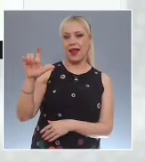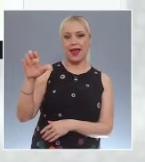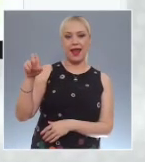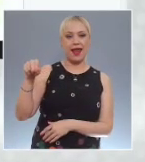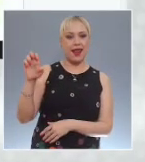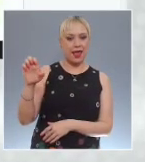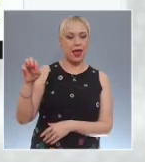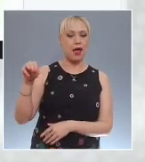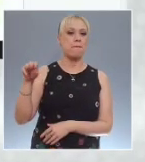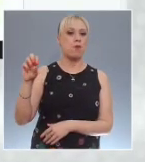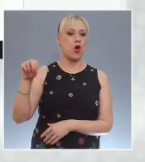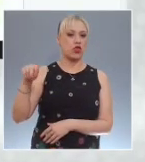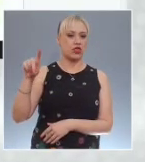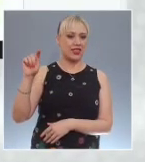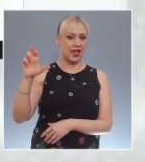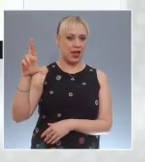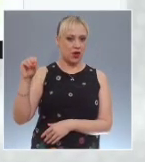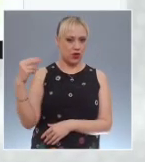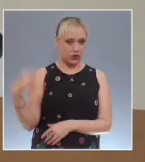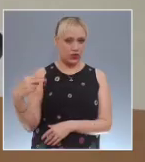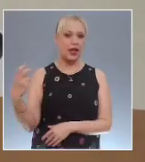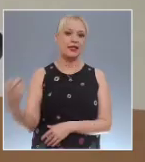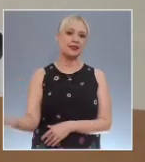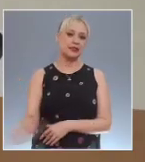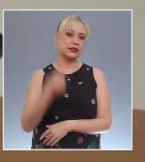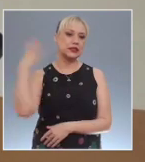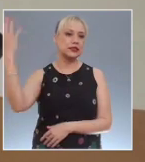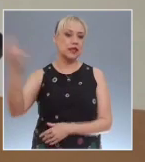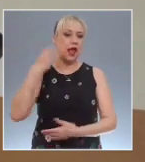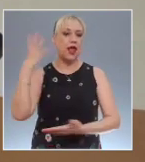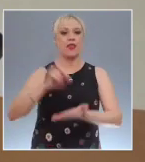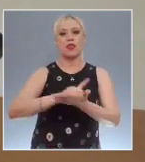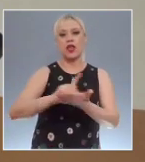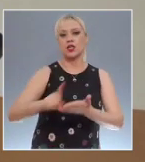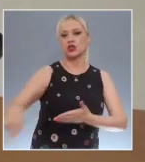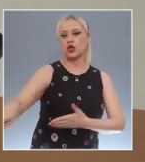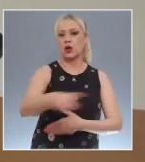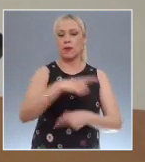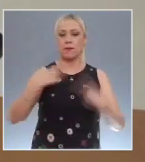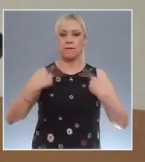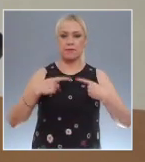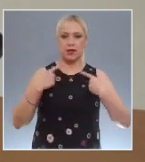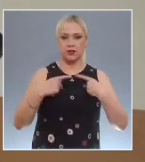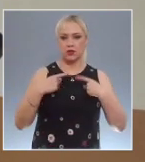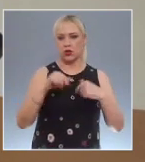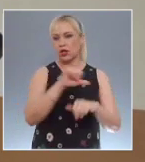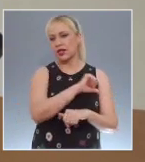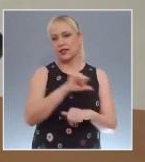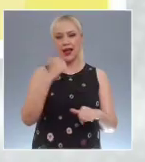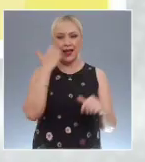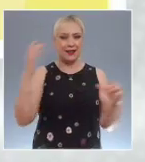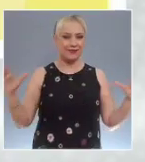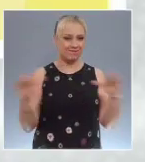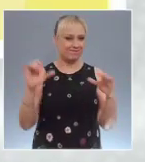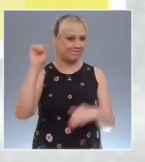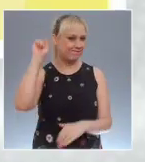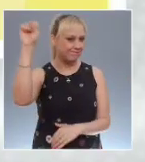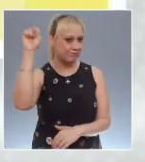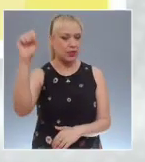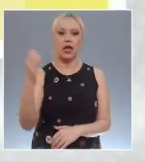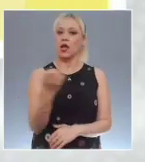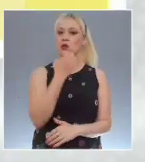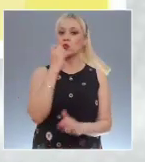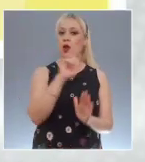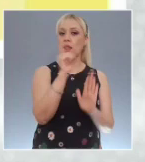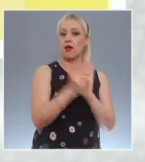Seminario de Derechos Colectivos que se lleva a cabo en la Escuela Federal de Formación Judicial. Recordó que en México muchos sindicatos